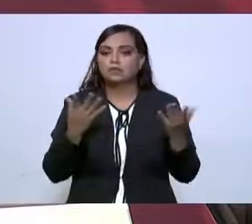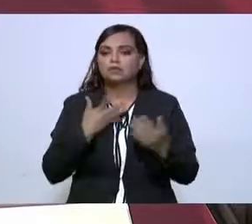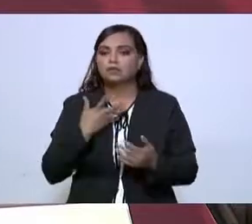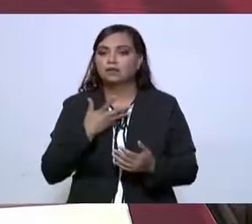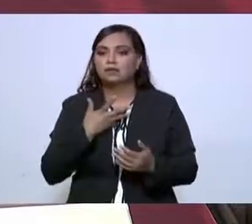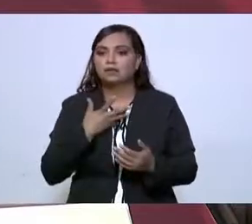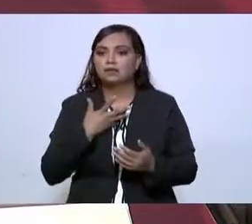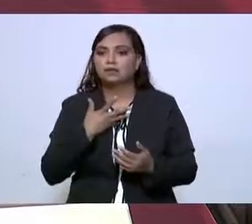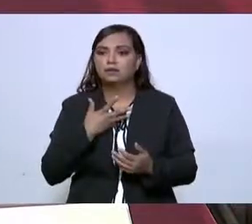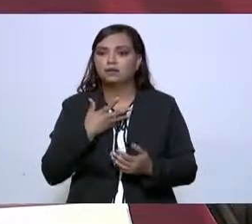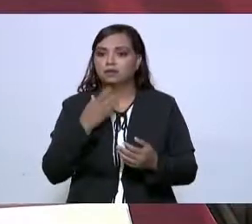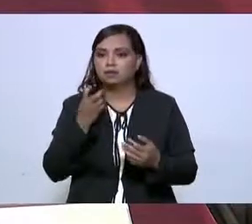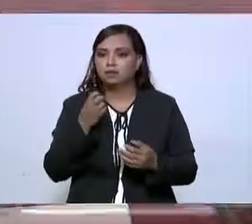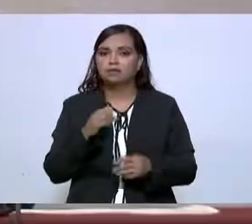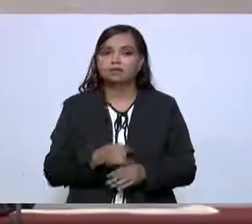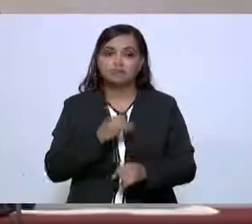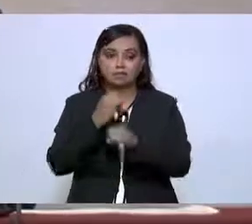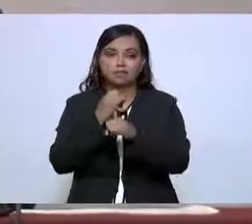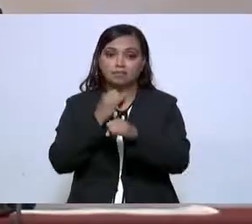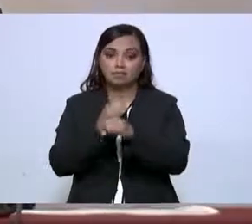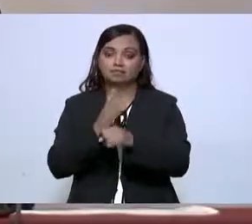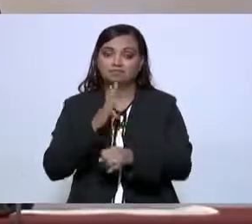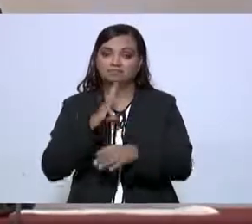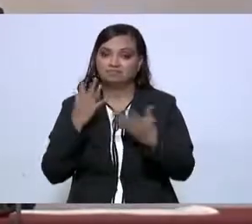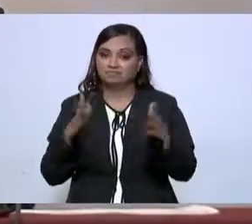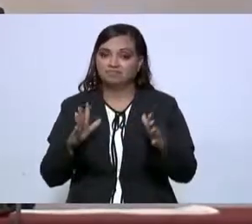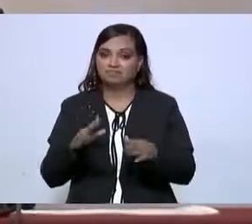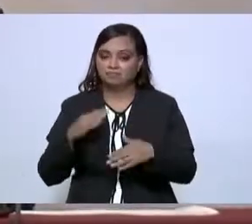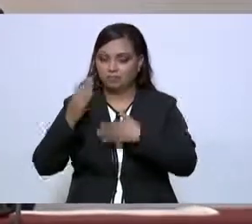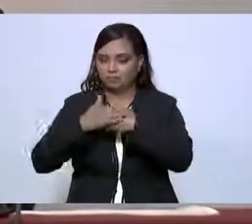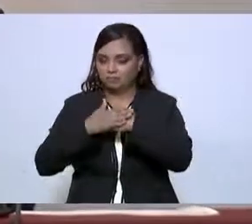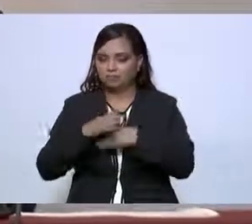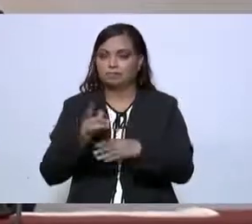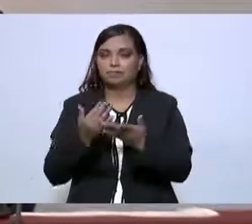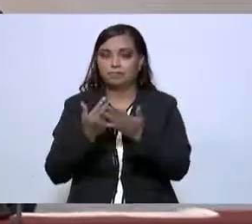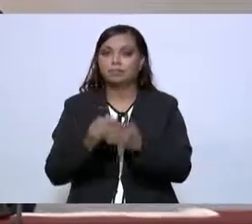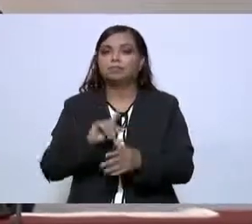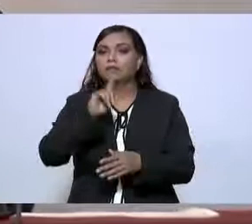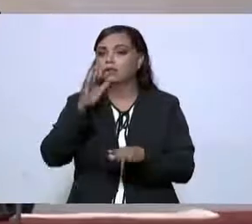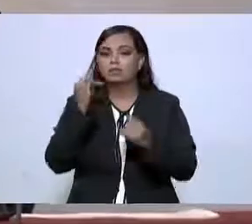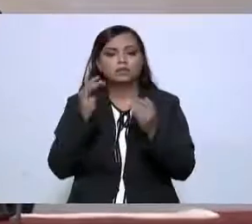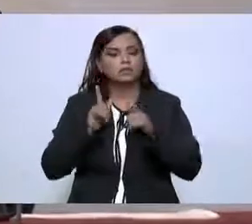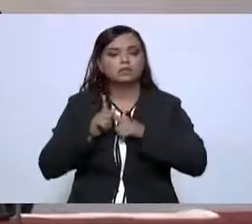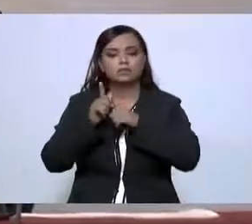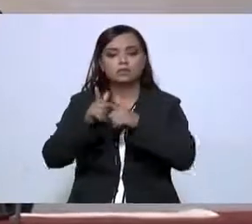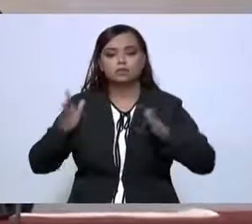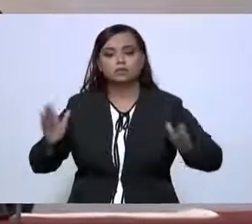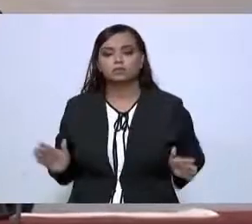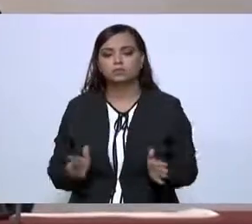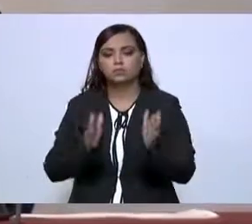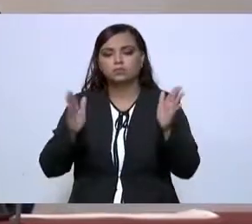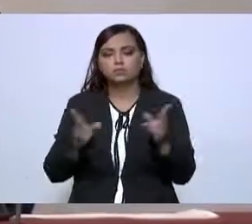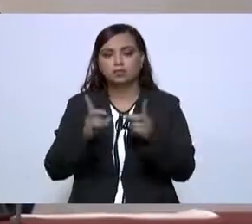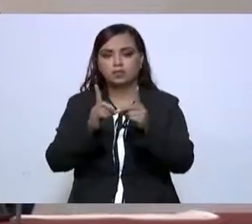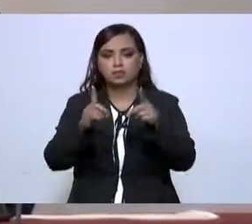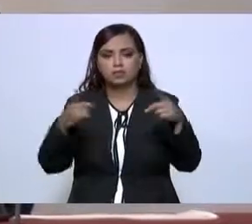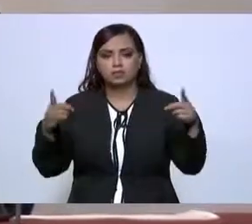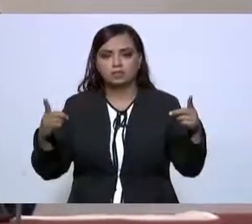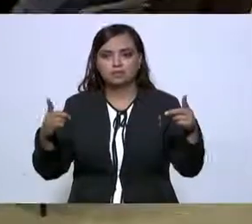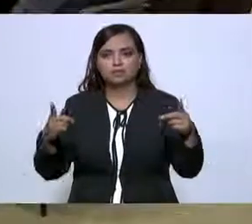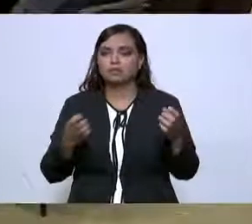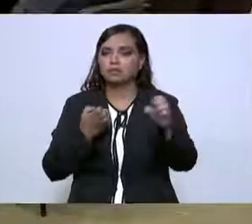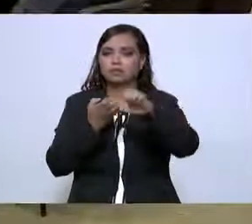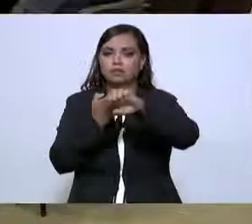Entonces, a seguir impulsando el desarrollo del